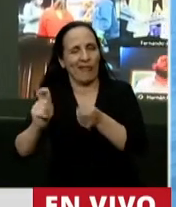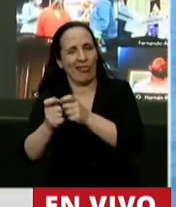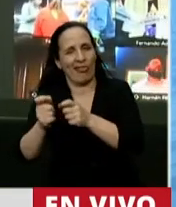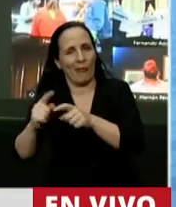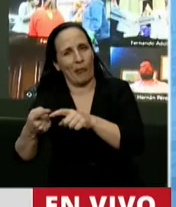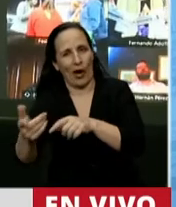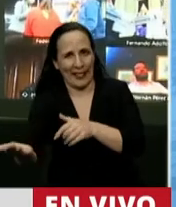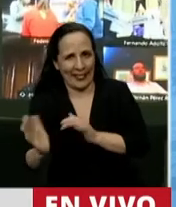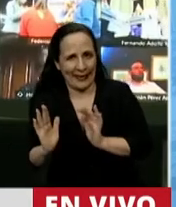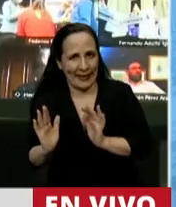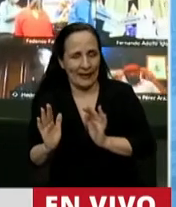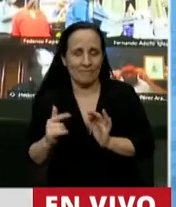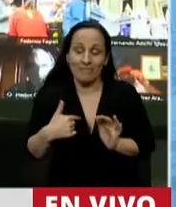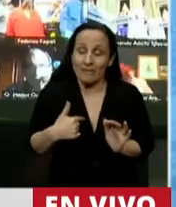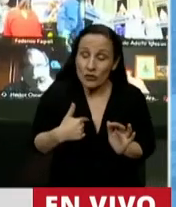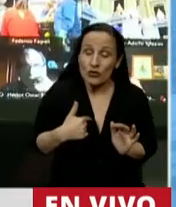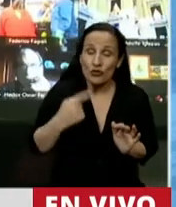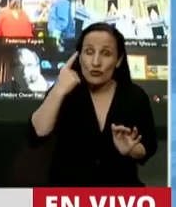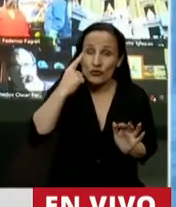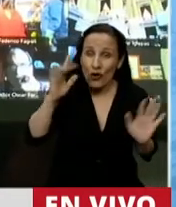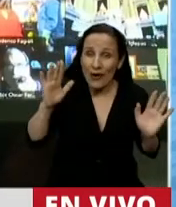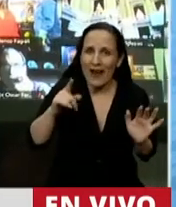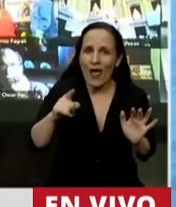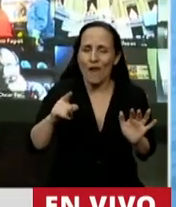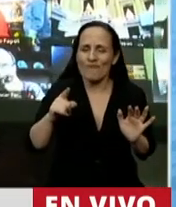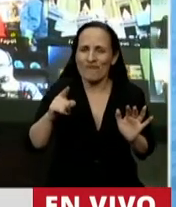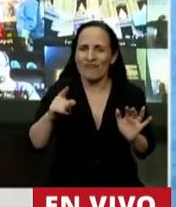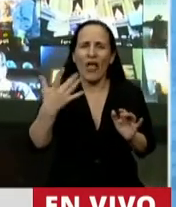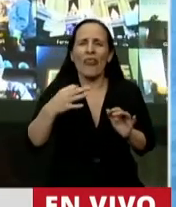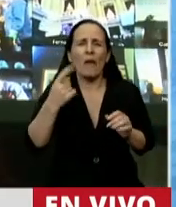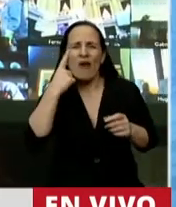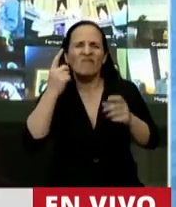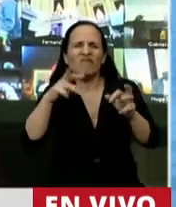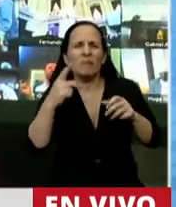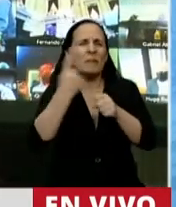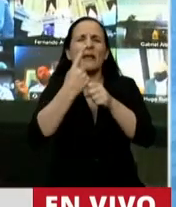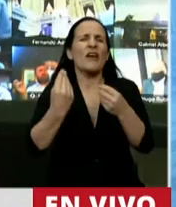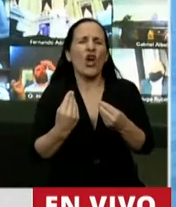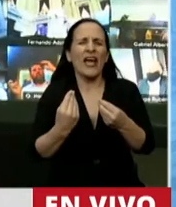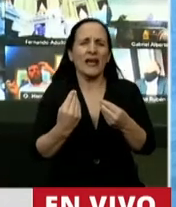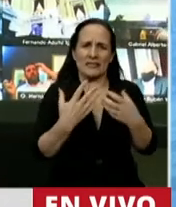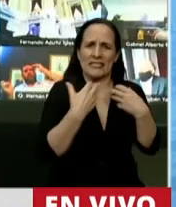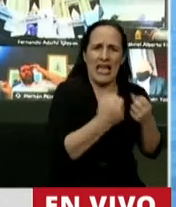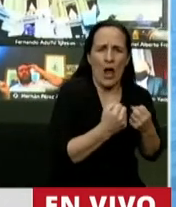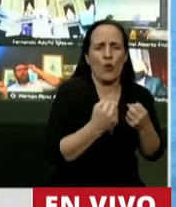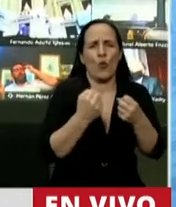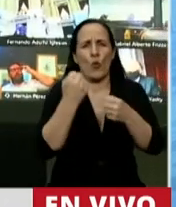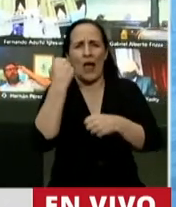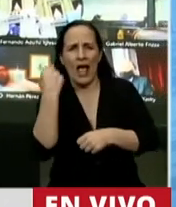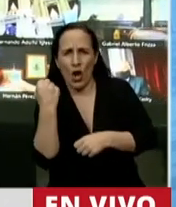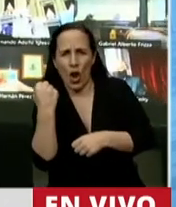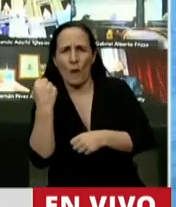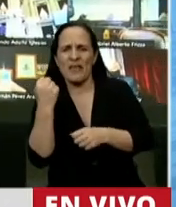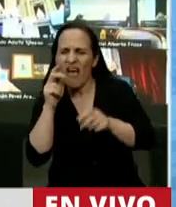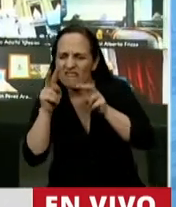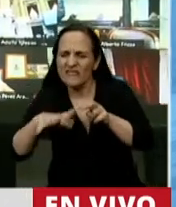En definitiva, Presidenta, yo creo que las prioridades tienen que estar puestas obviamente en la salud, en la economía, pero también en aquellos que más